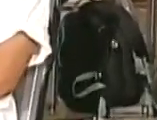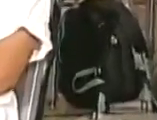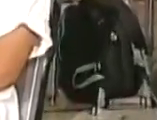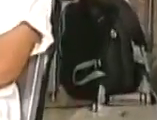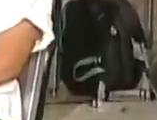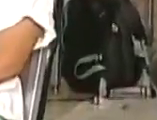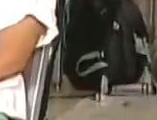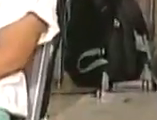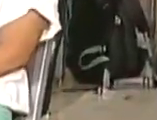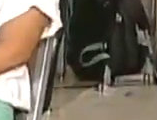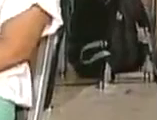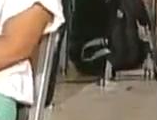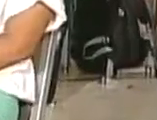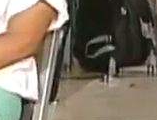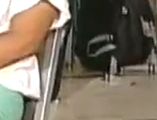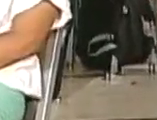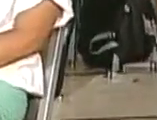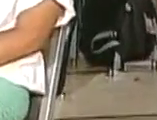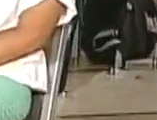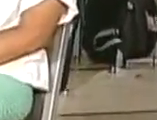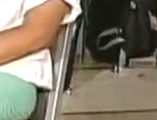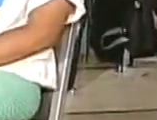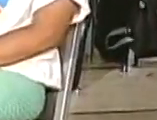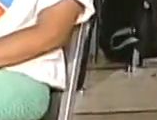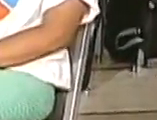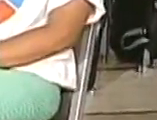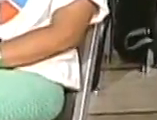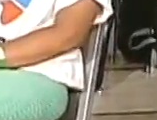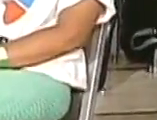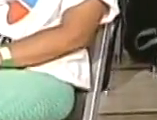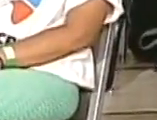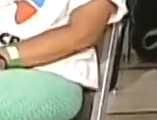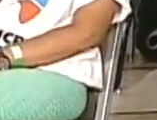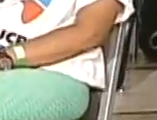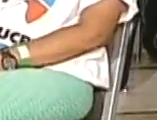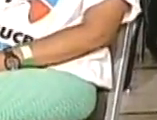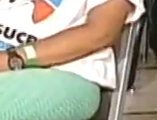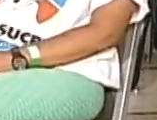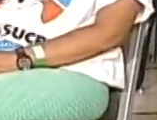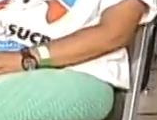Y gritar con emoción ¡Venezuela! ¡Cuánto te quiero!